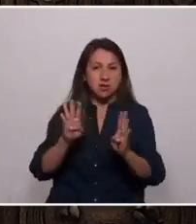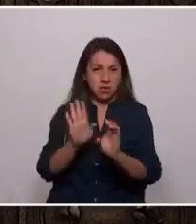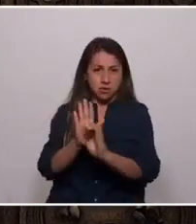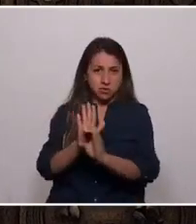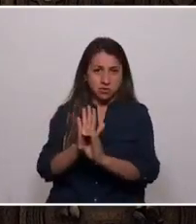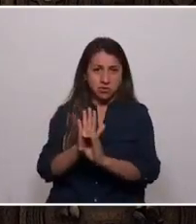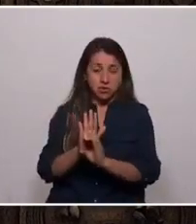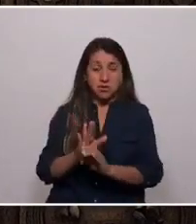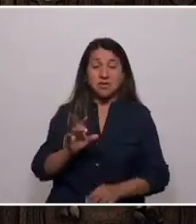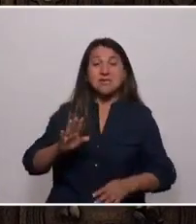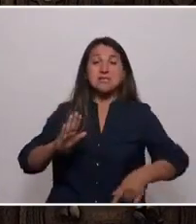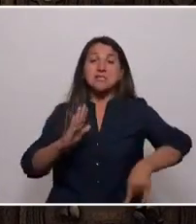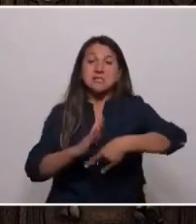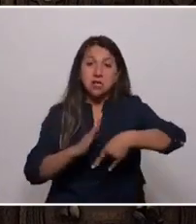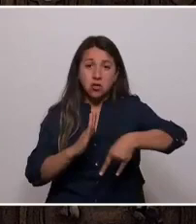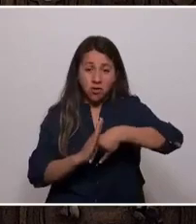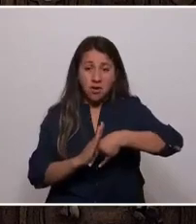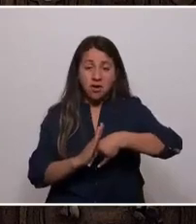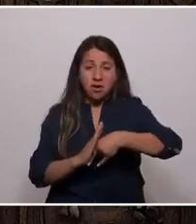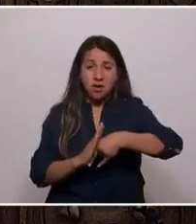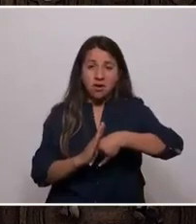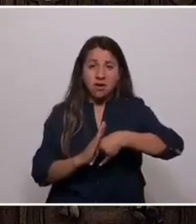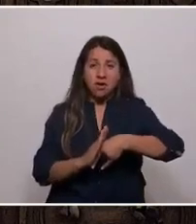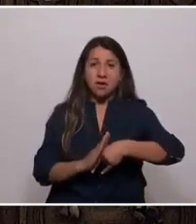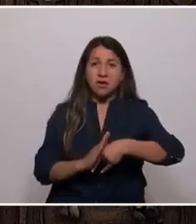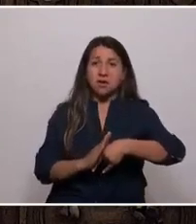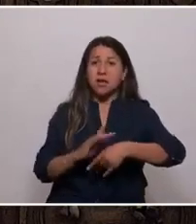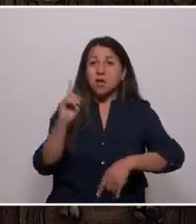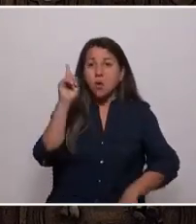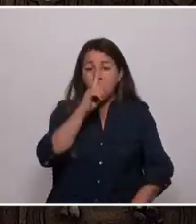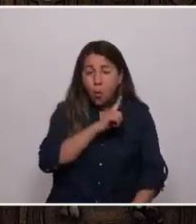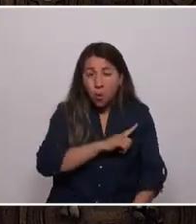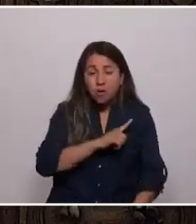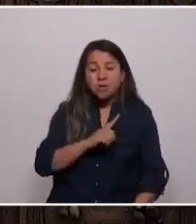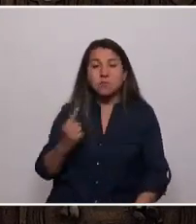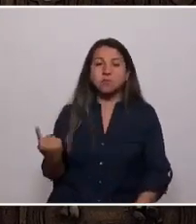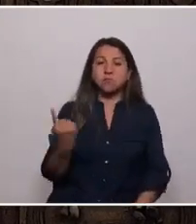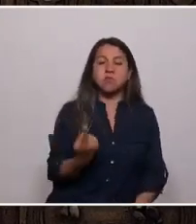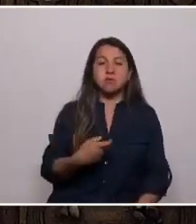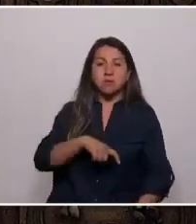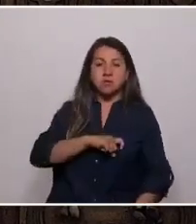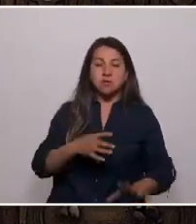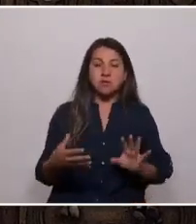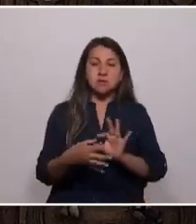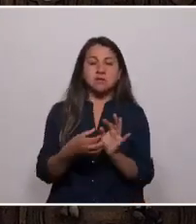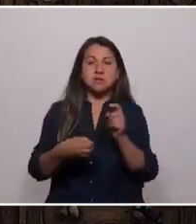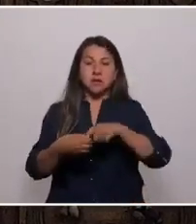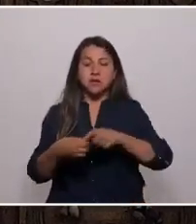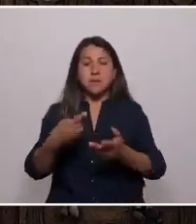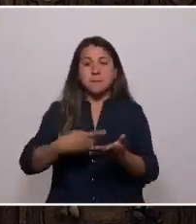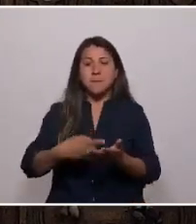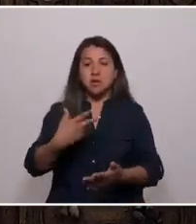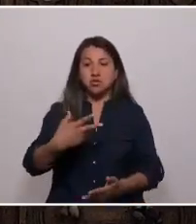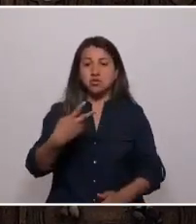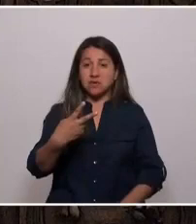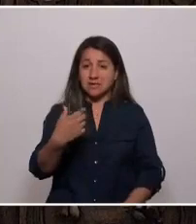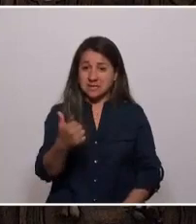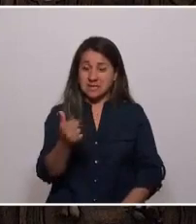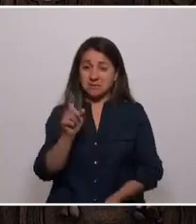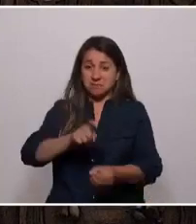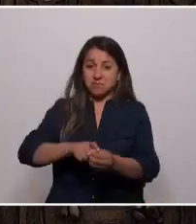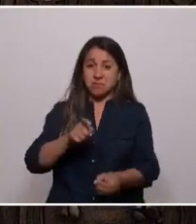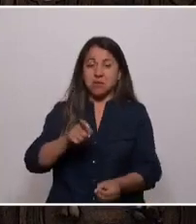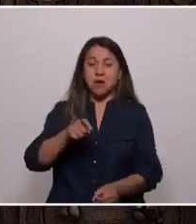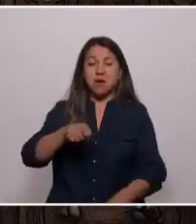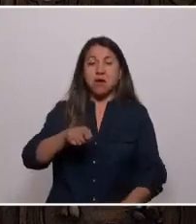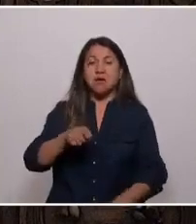Cuando Chiloé, el último reducto español, se unió a la República de Chile en el año 1826, en